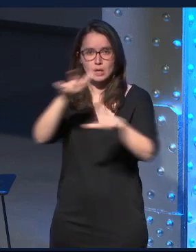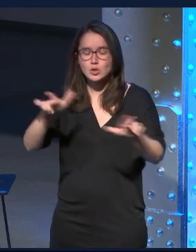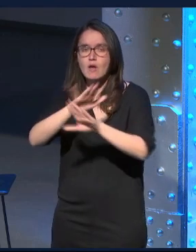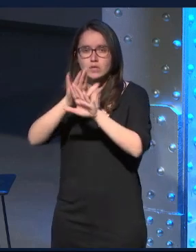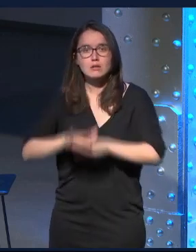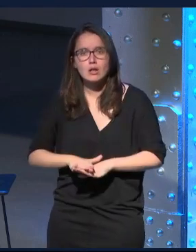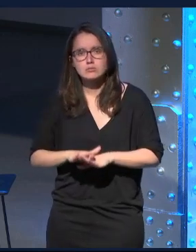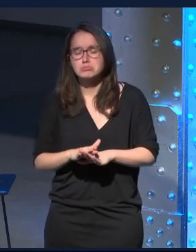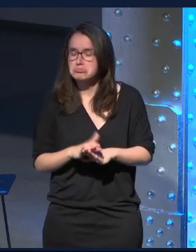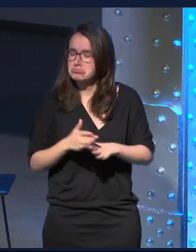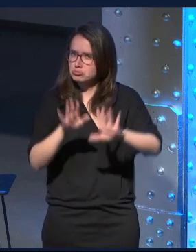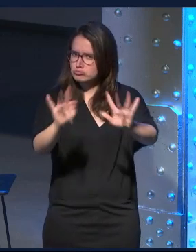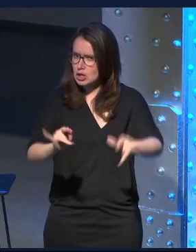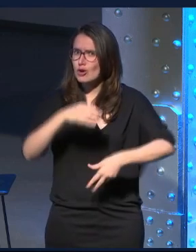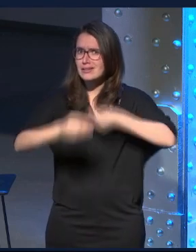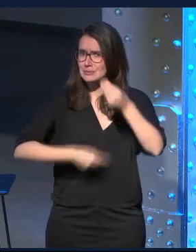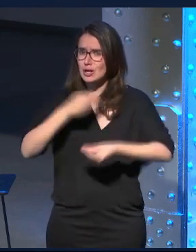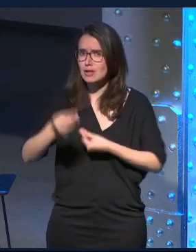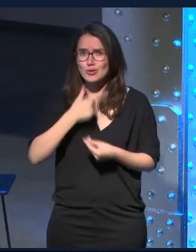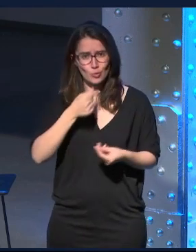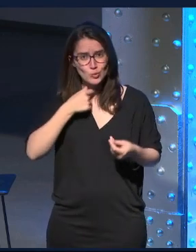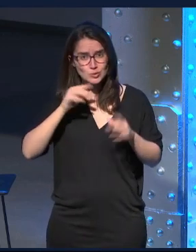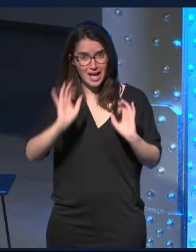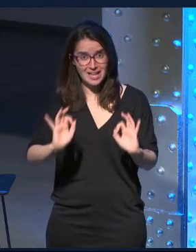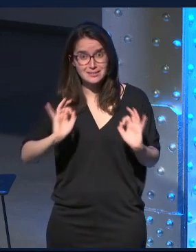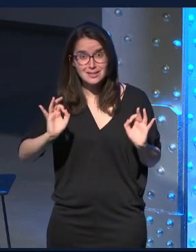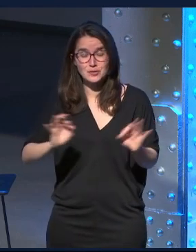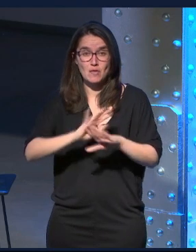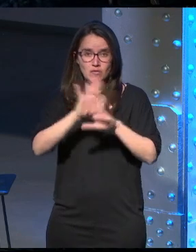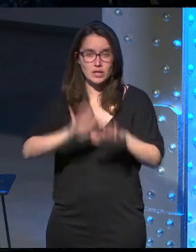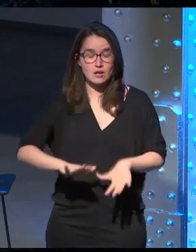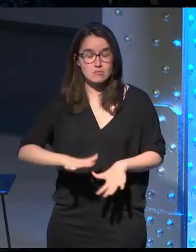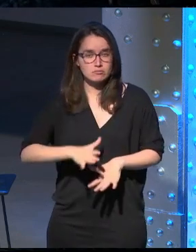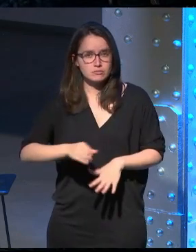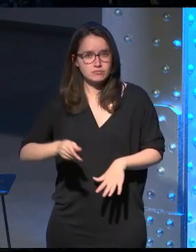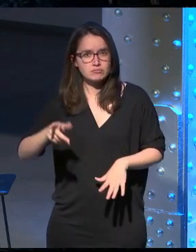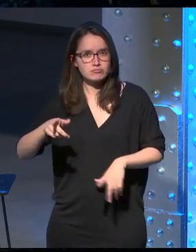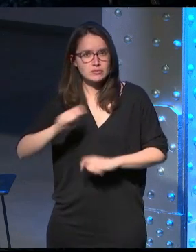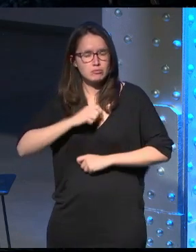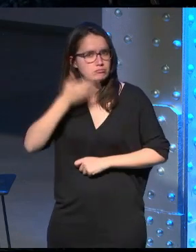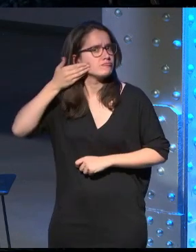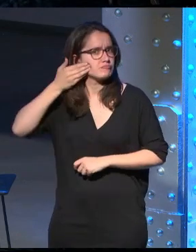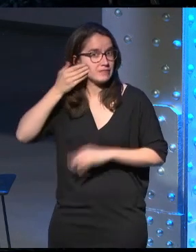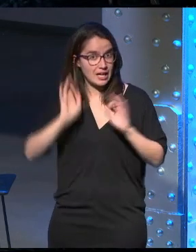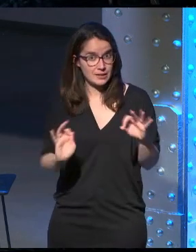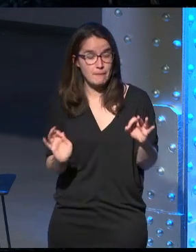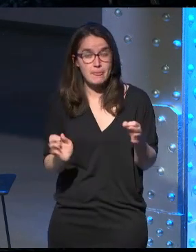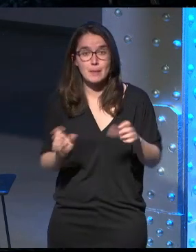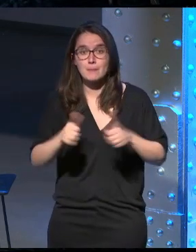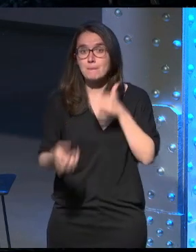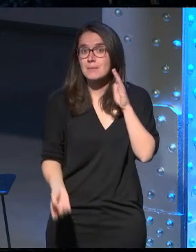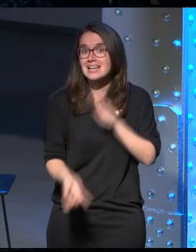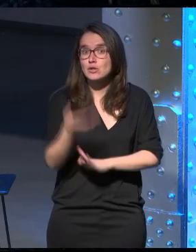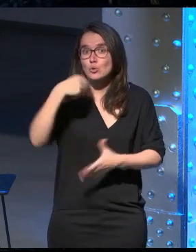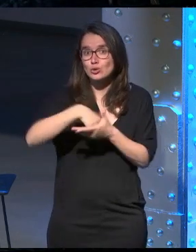nos ha dado un buen feedback nos ha dicho que lo que estábamos haciendo les gustaba y esa era la mayor satisfacción que podíamos tener empezamos creando un